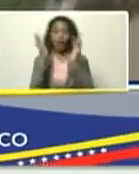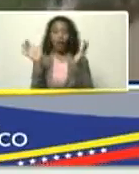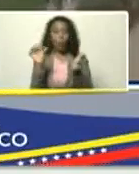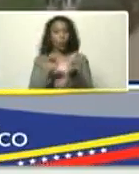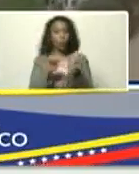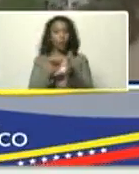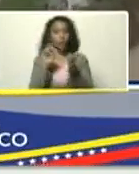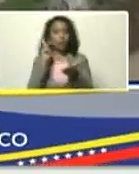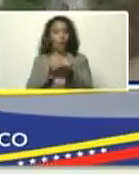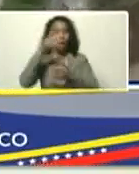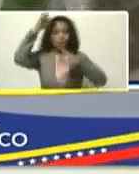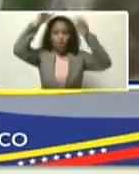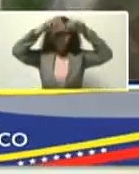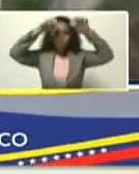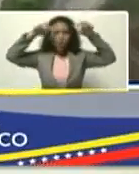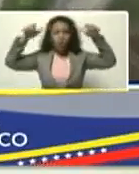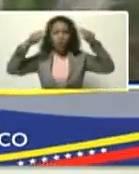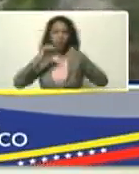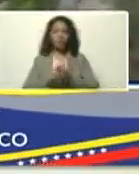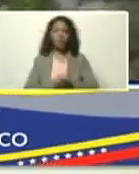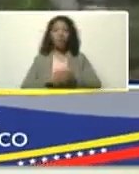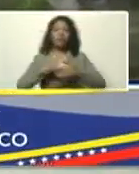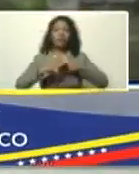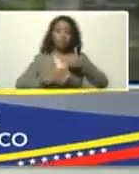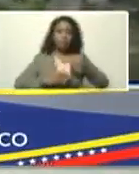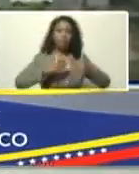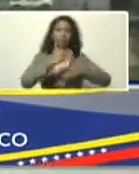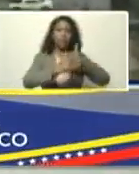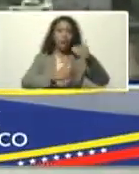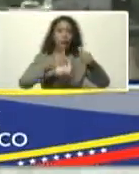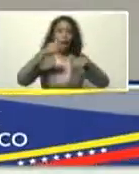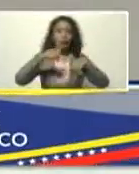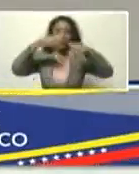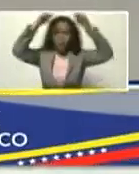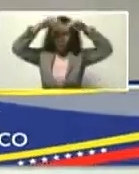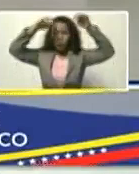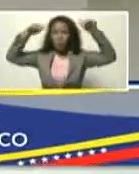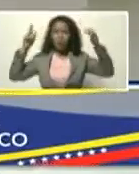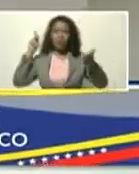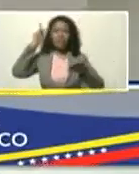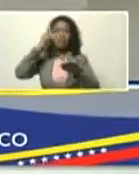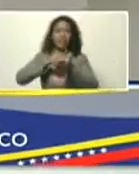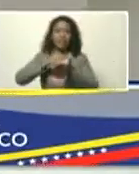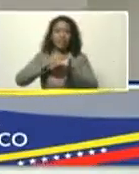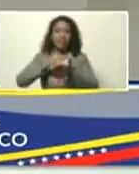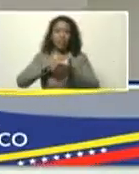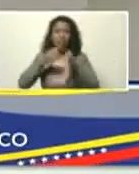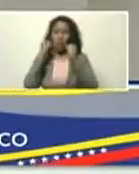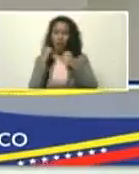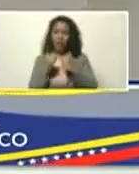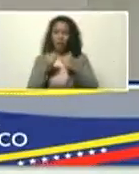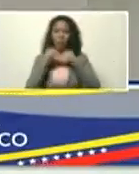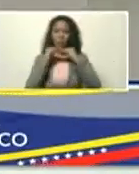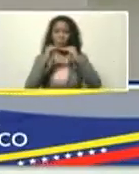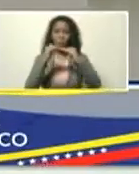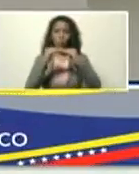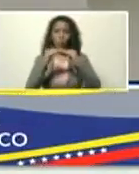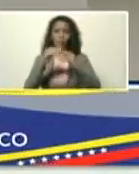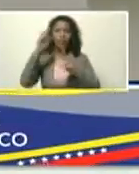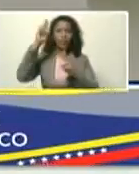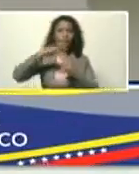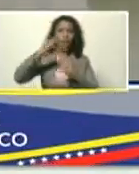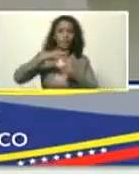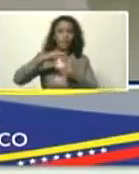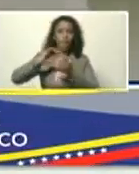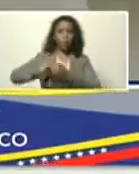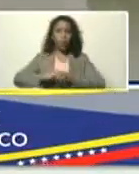llegan las lluvias, paulatinamente, aquí las lluvias, llegaron, arrasadoras, en los Andes, en Táchira,